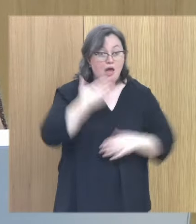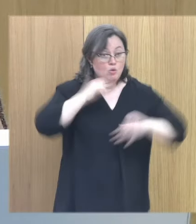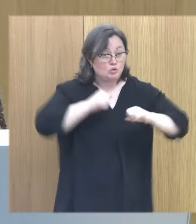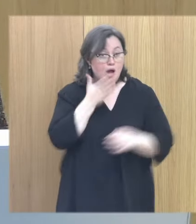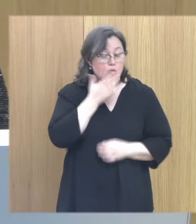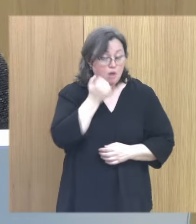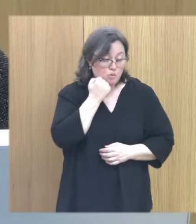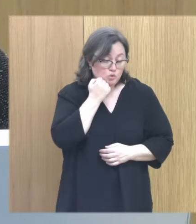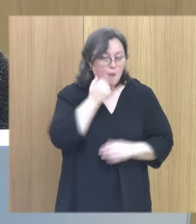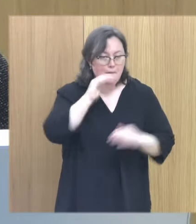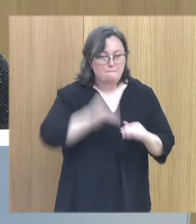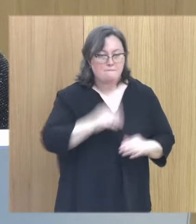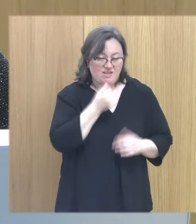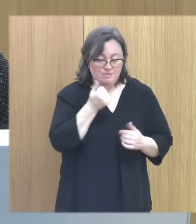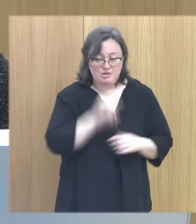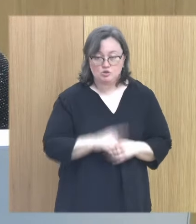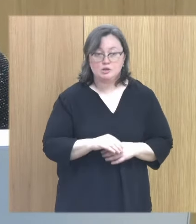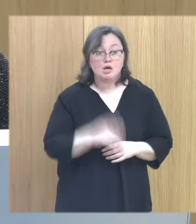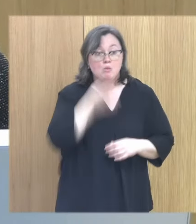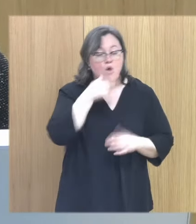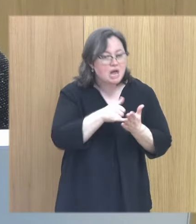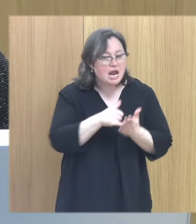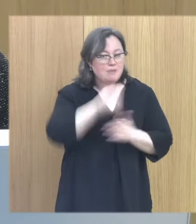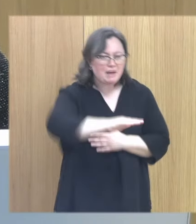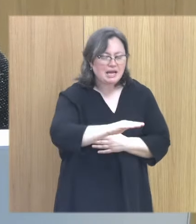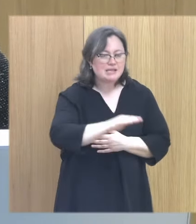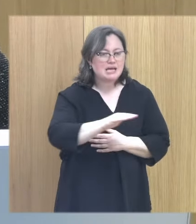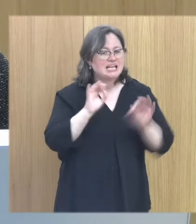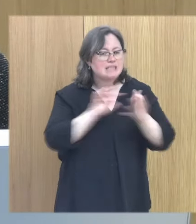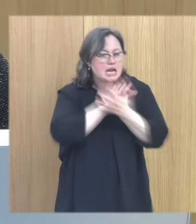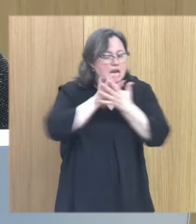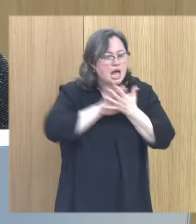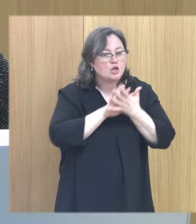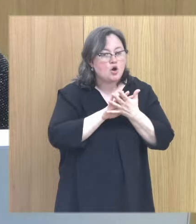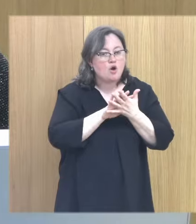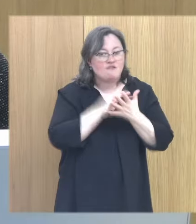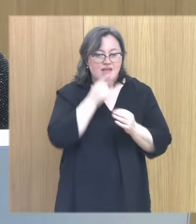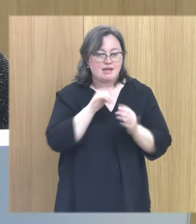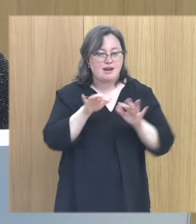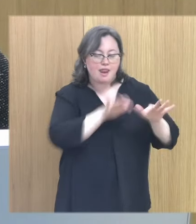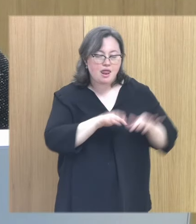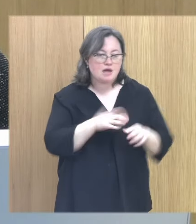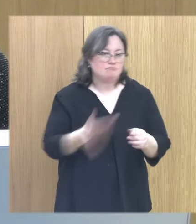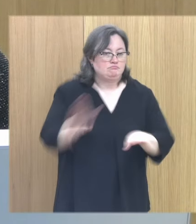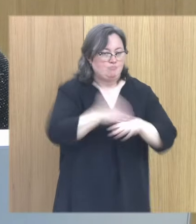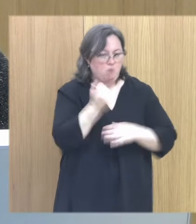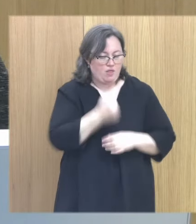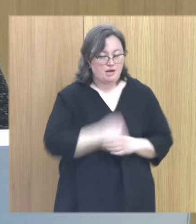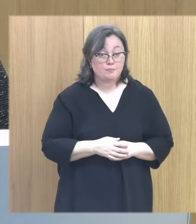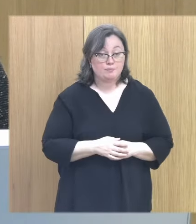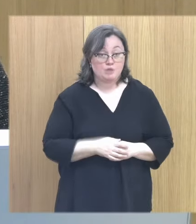Porque buscamos personas que sean vulnerables, pequeñas y sobre las cuales me resulte fácil establecer una relación de poder.